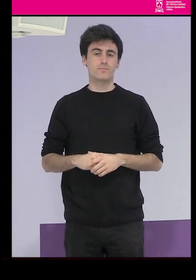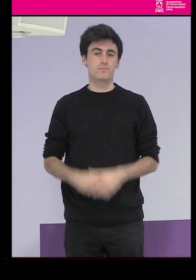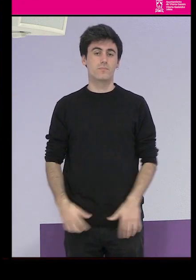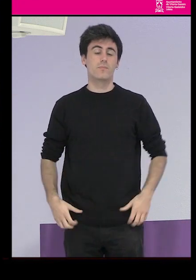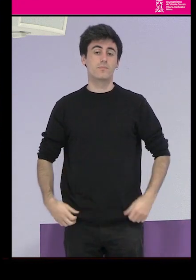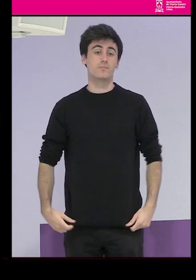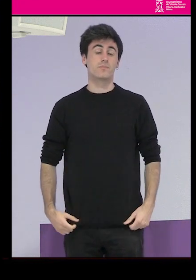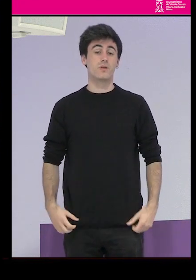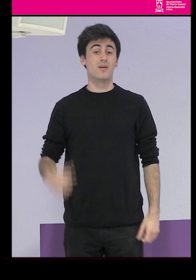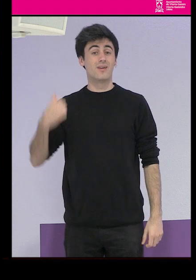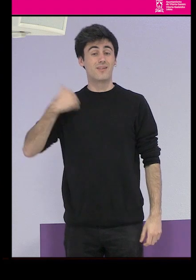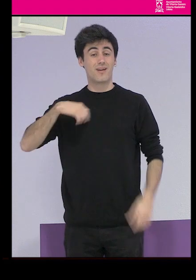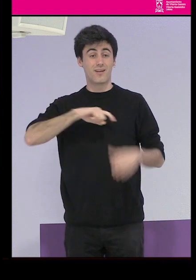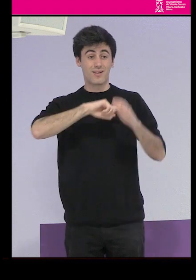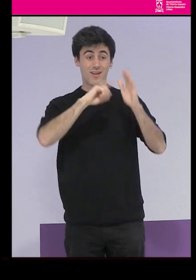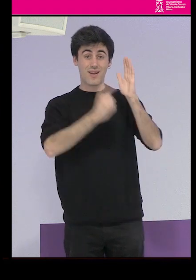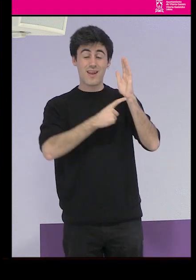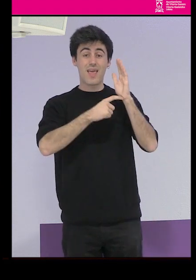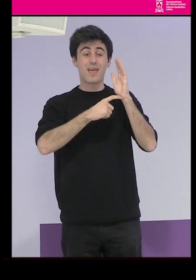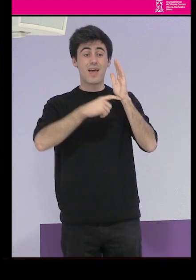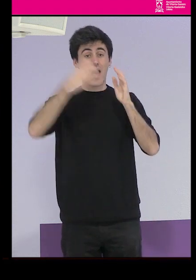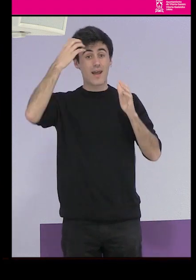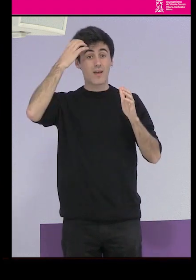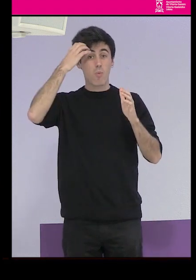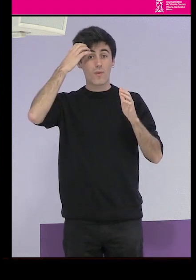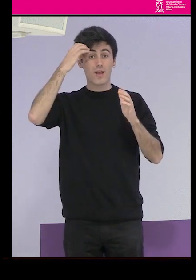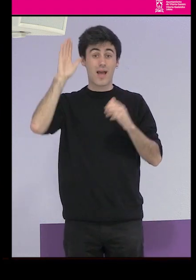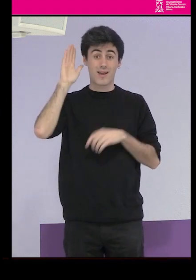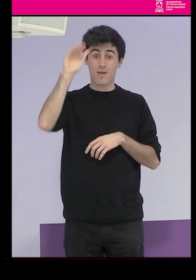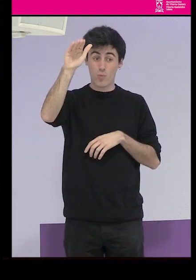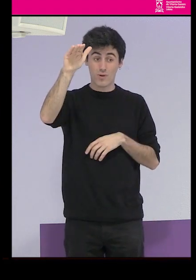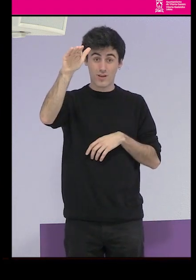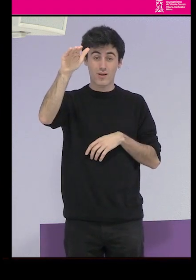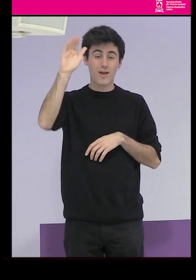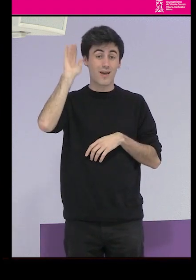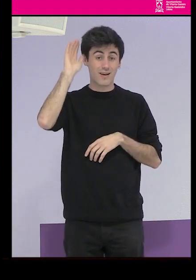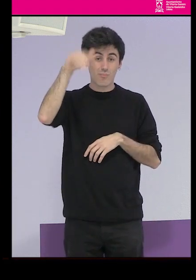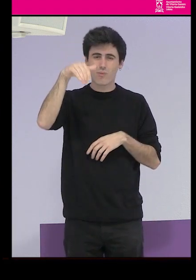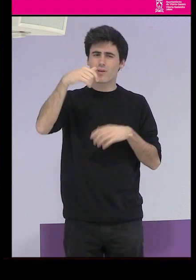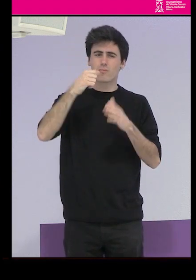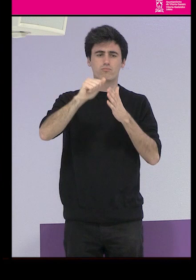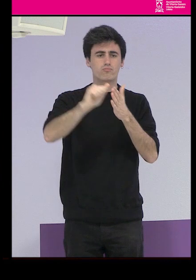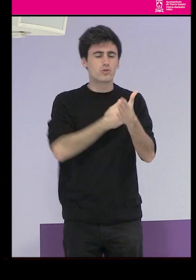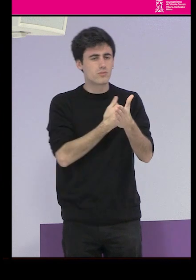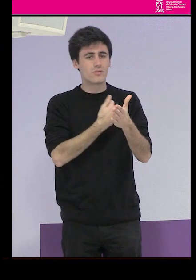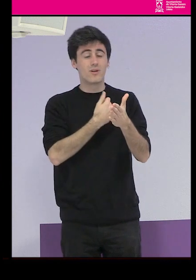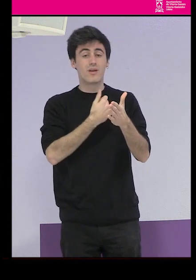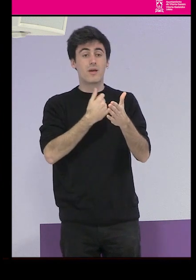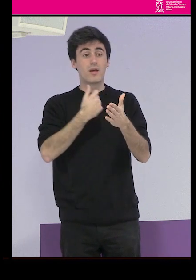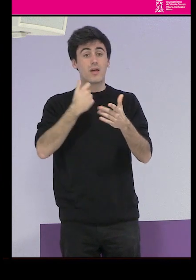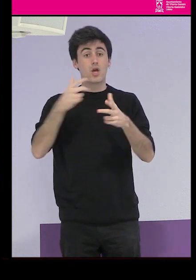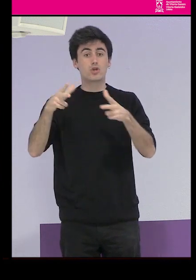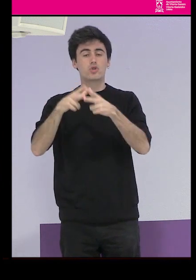Se borran las leyes de la República y desaparece toda posibilidad de sociedad